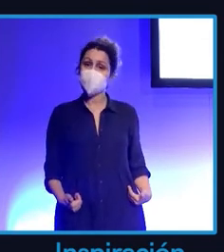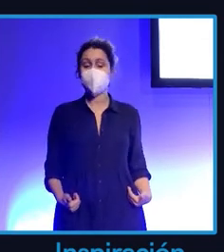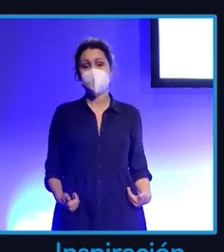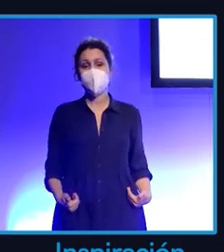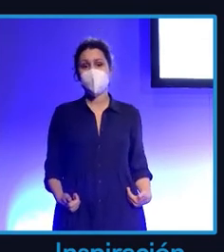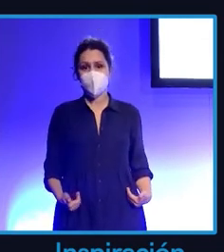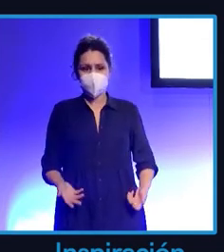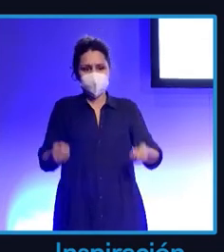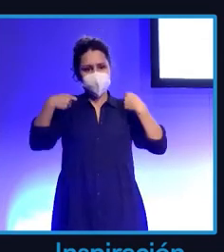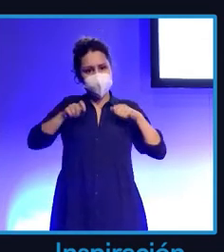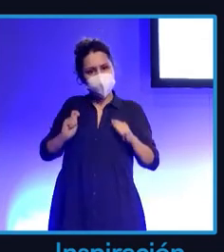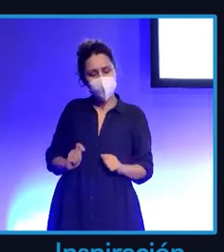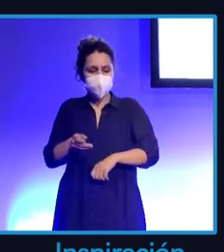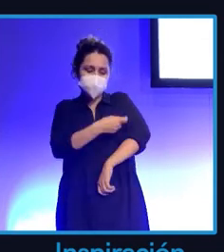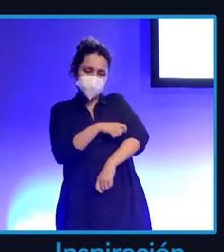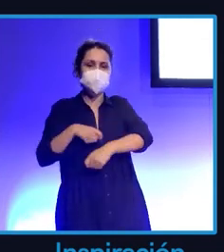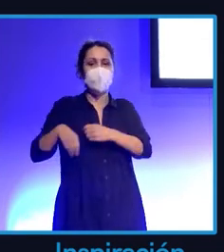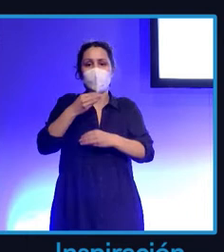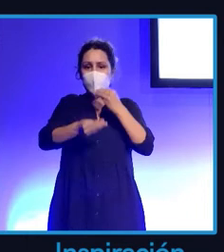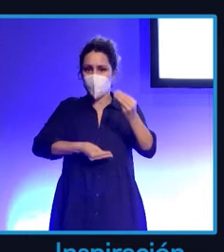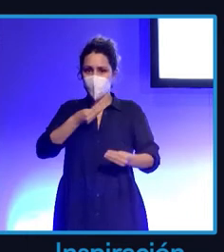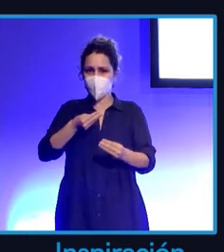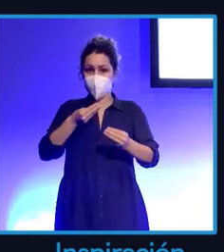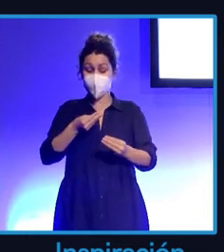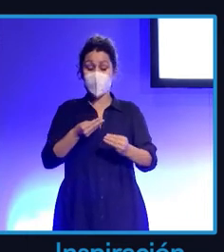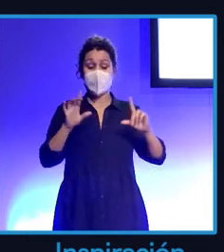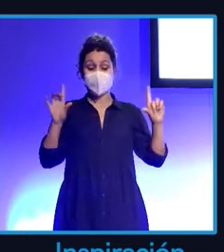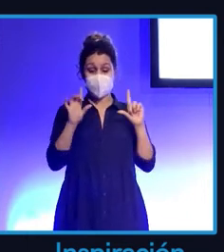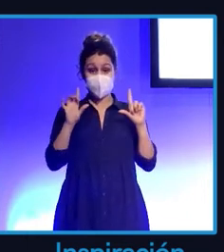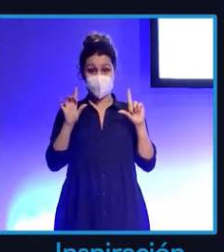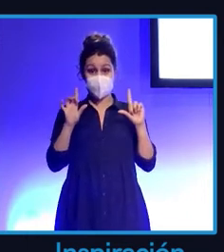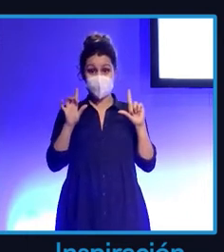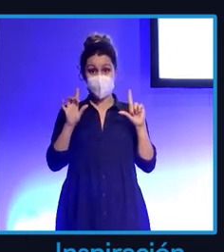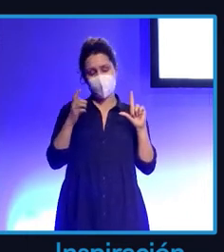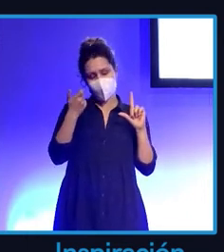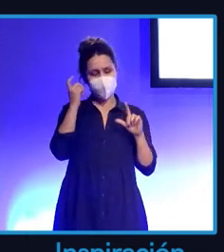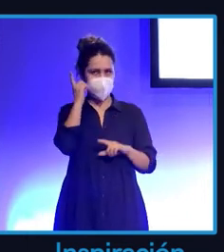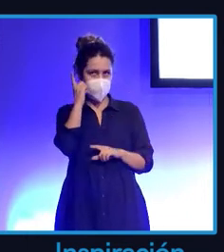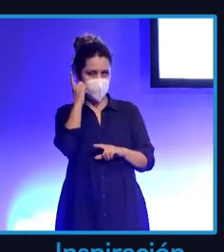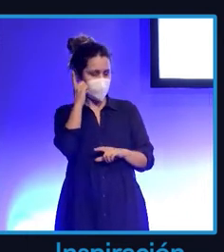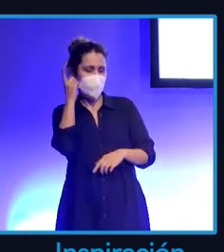me lo pongo a través de una pantallita de televisión, una pantallita del móvil,